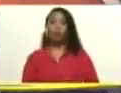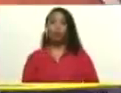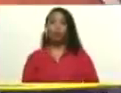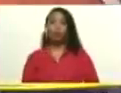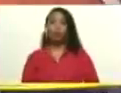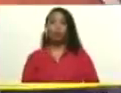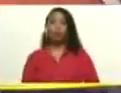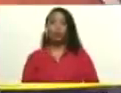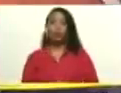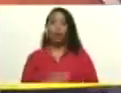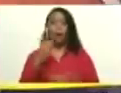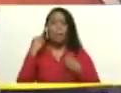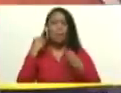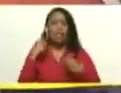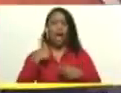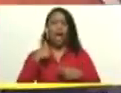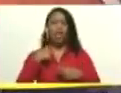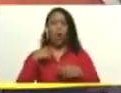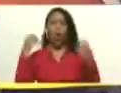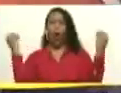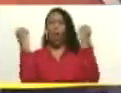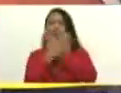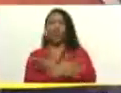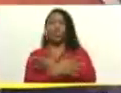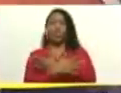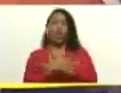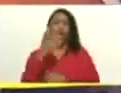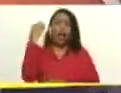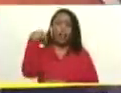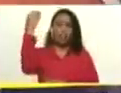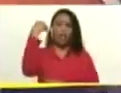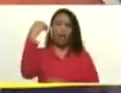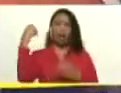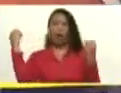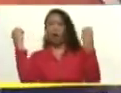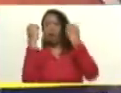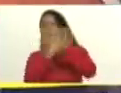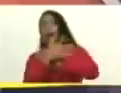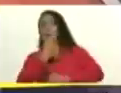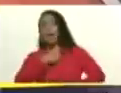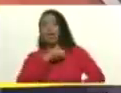pasa que se me confunde el italiano con el español a veces, pensando en geopolítica,